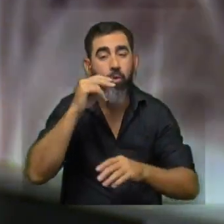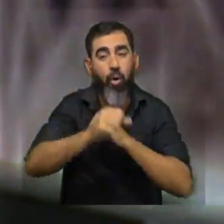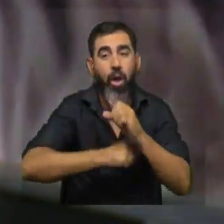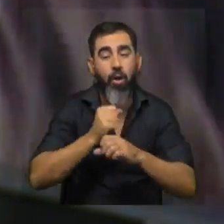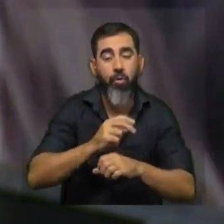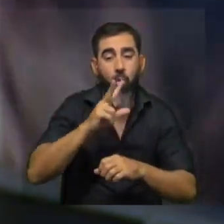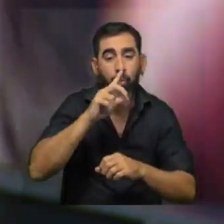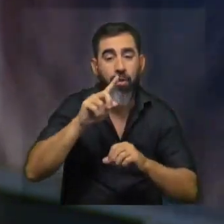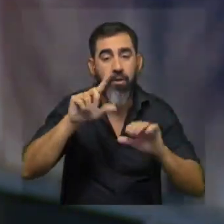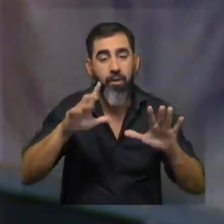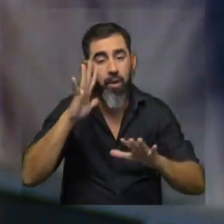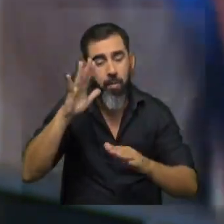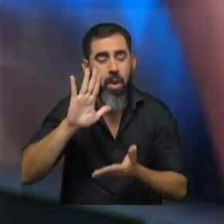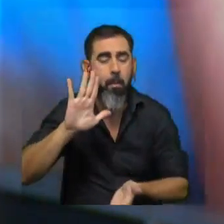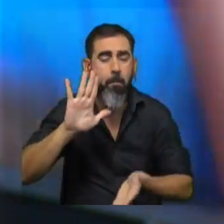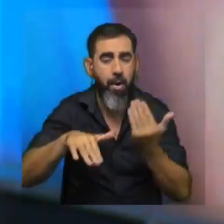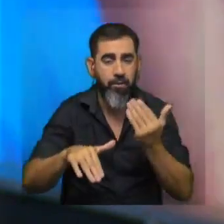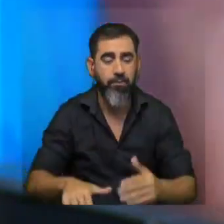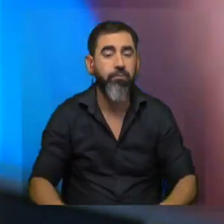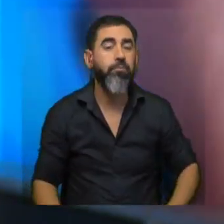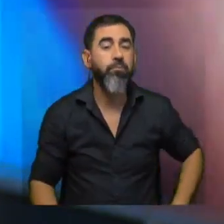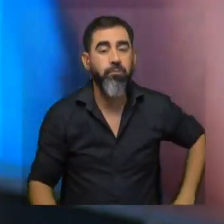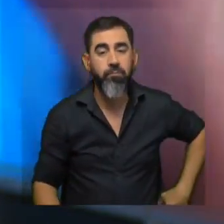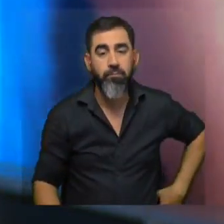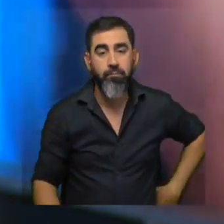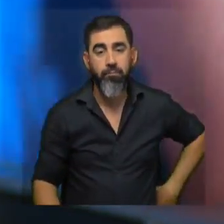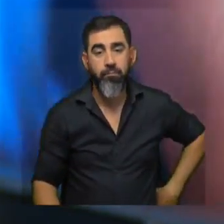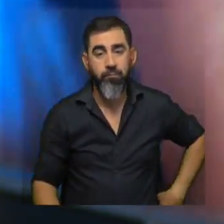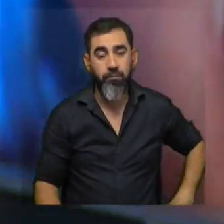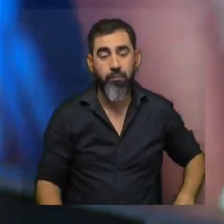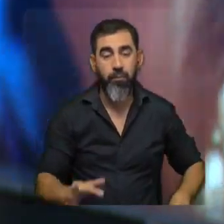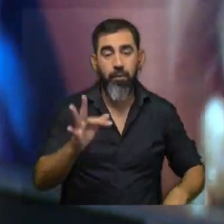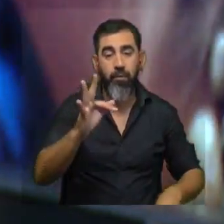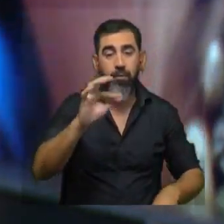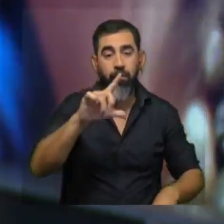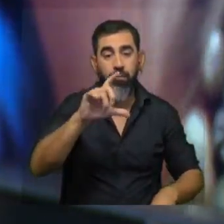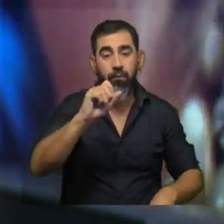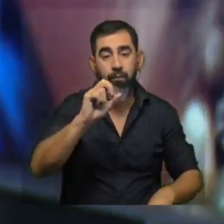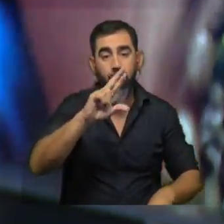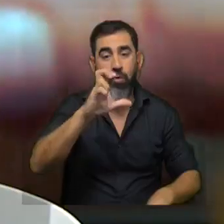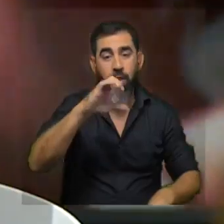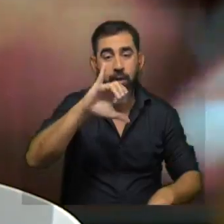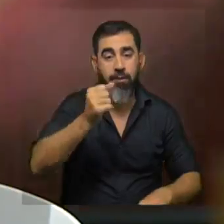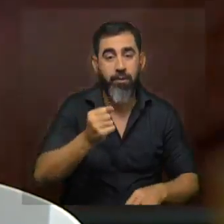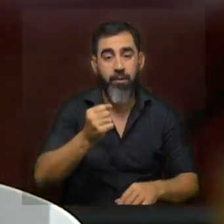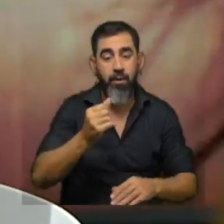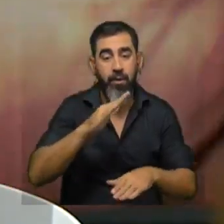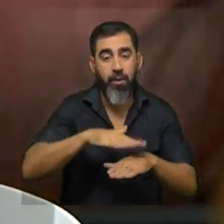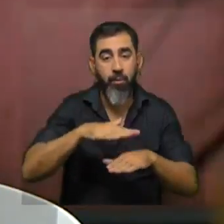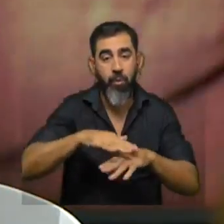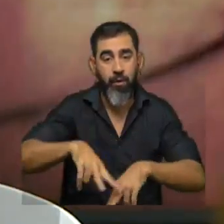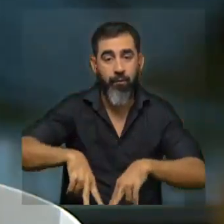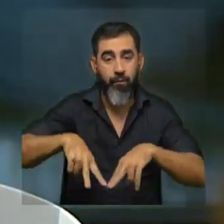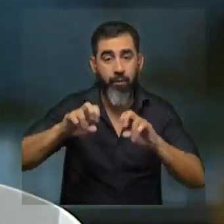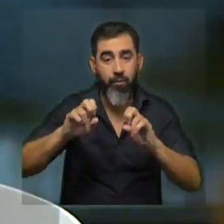uno supone que son muchos más Florencia Barrios tú llevaste adelante esa investigación bienvenida a Sobresidencia gracias por acompañarme